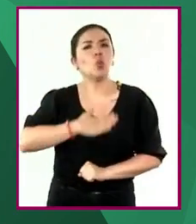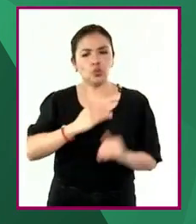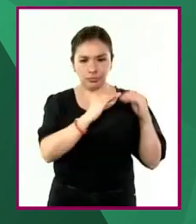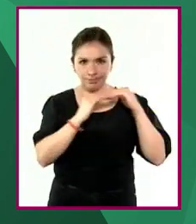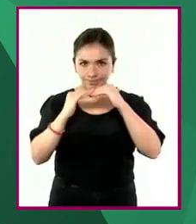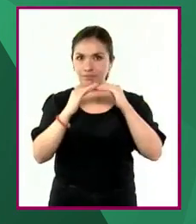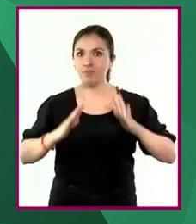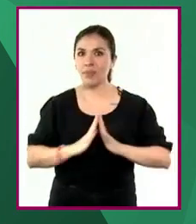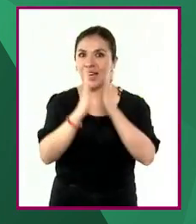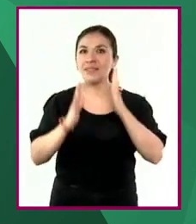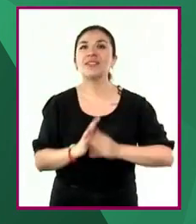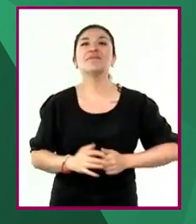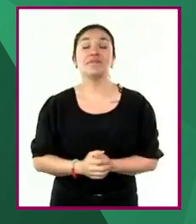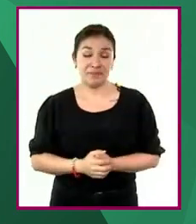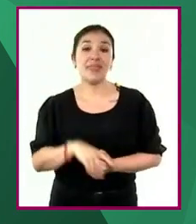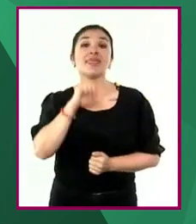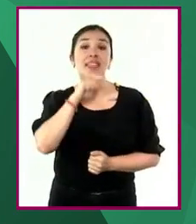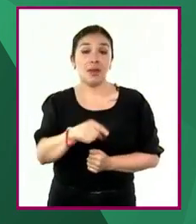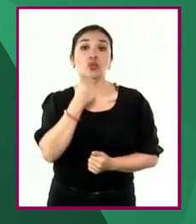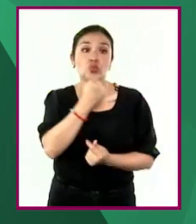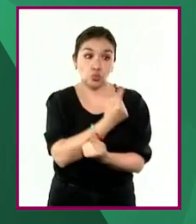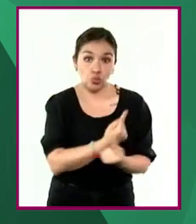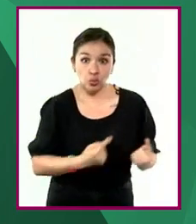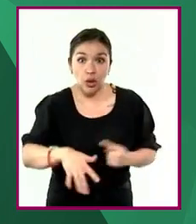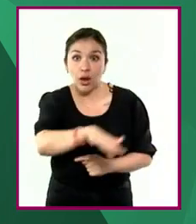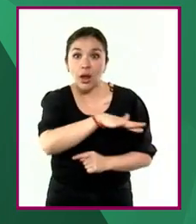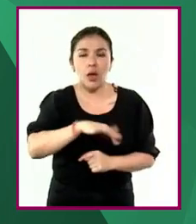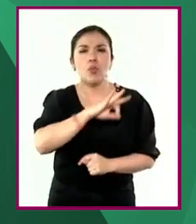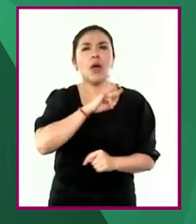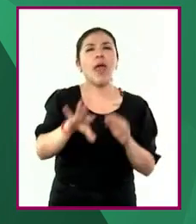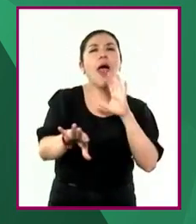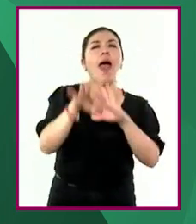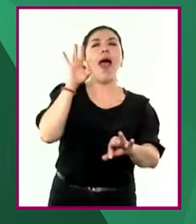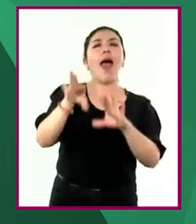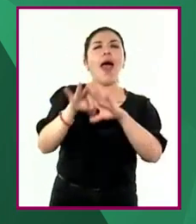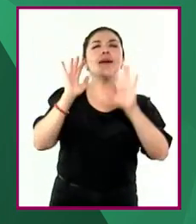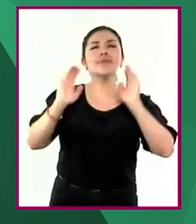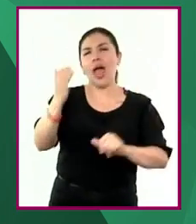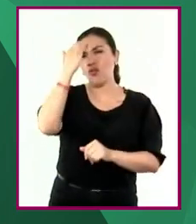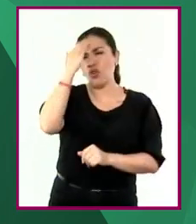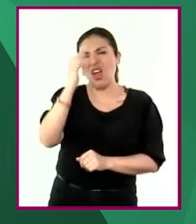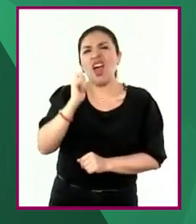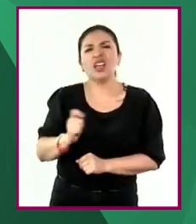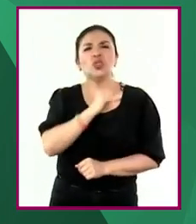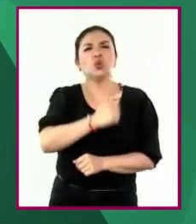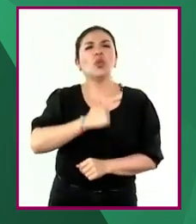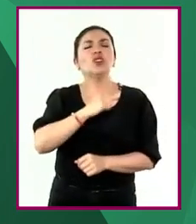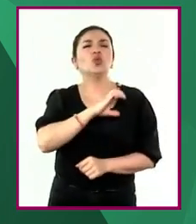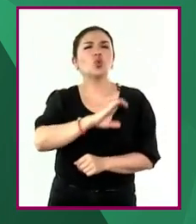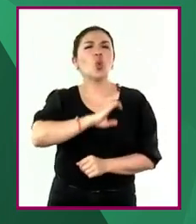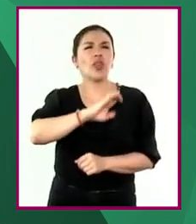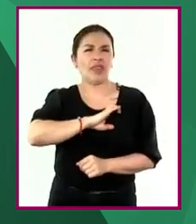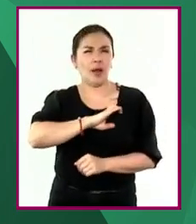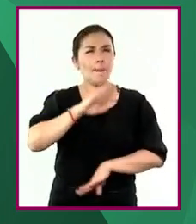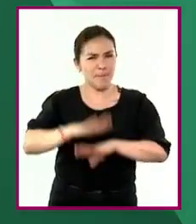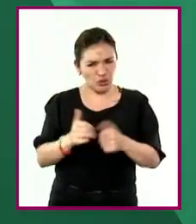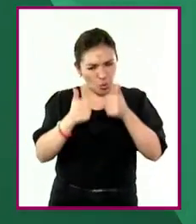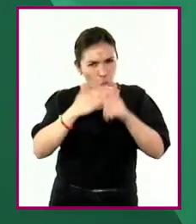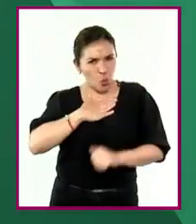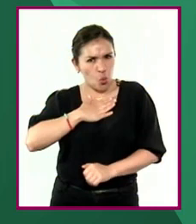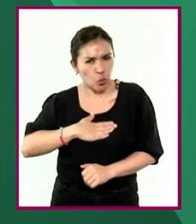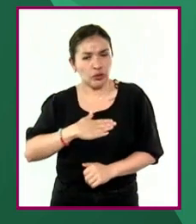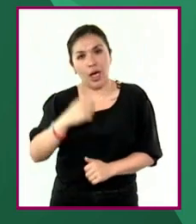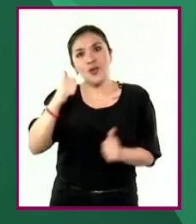equidad. Asimismo, las niñas y los niños adquirirán las bases de una ciudadanía democrática, al